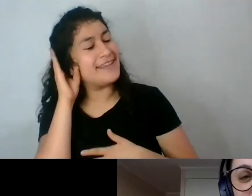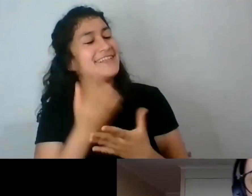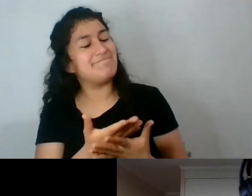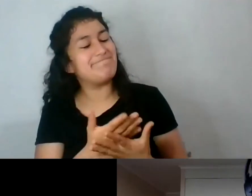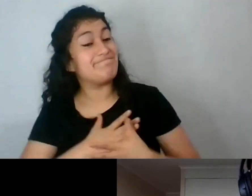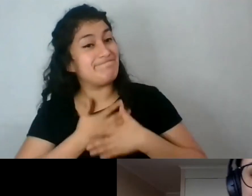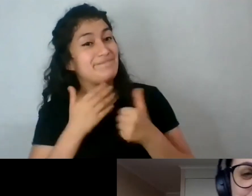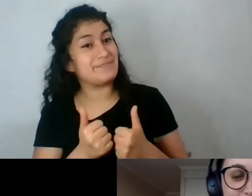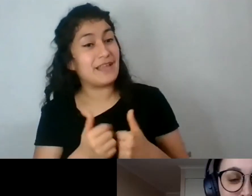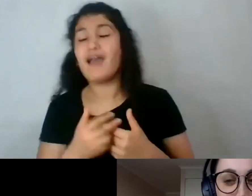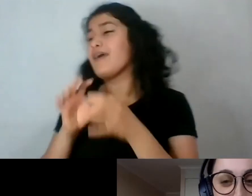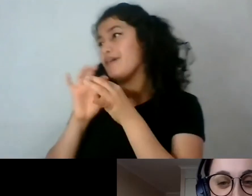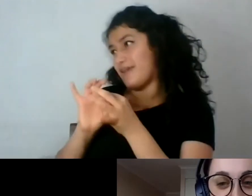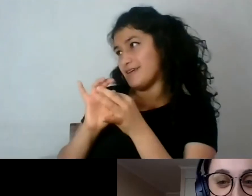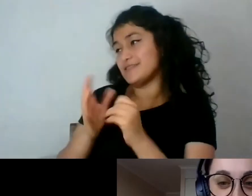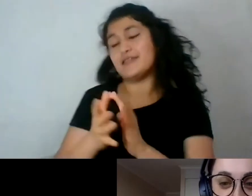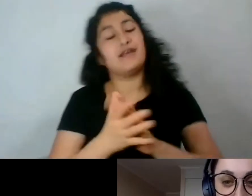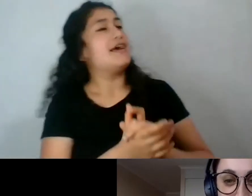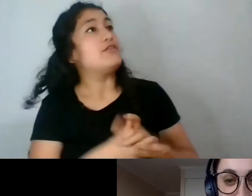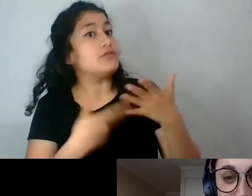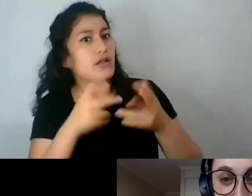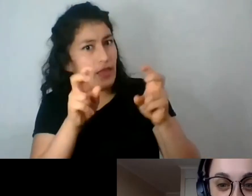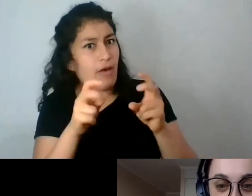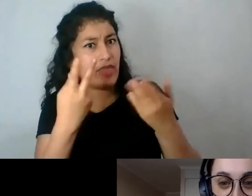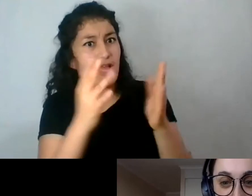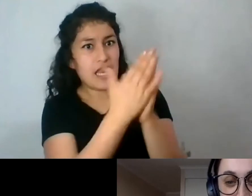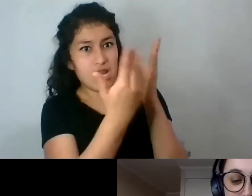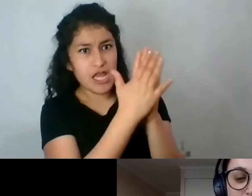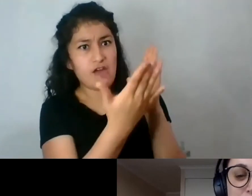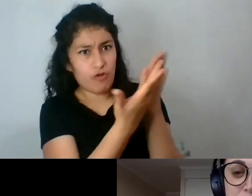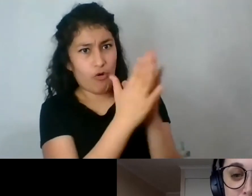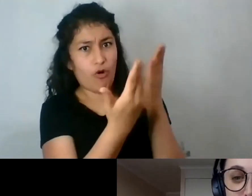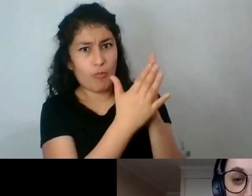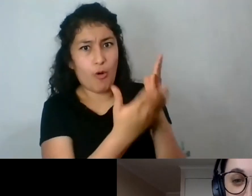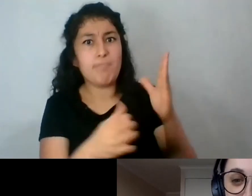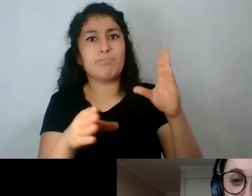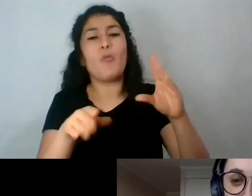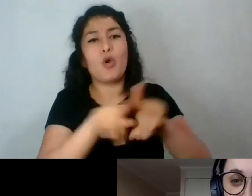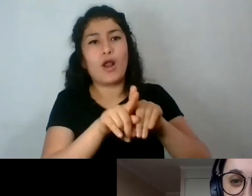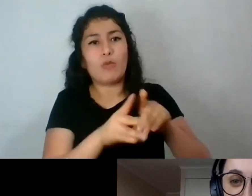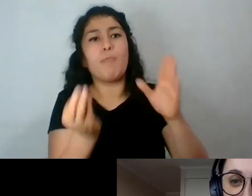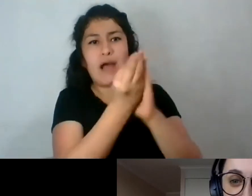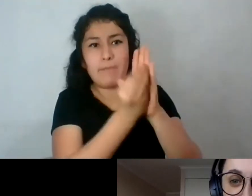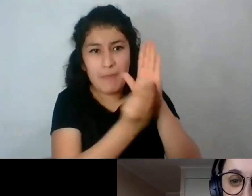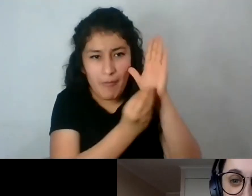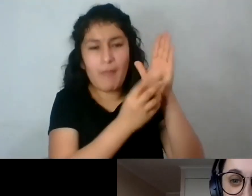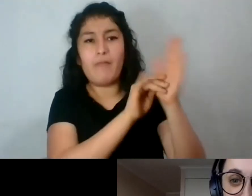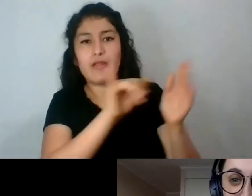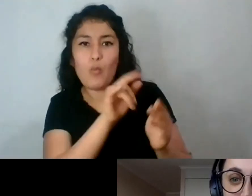ampliar el corpus literario que tenemos siempre en mente todos los que trabajamos con